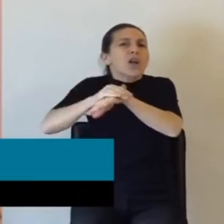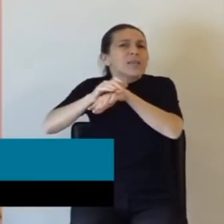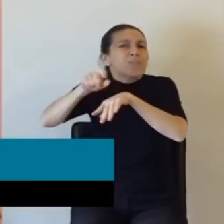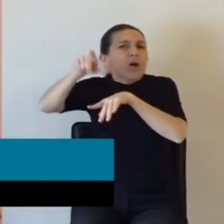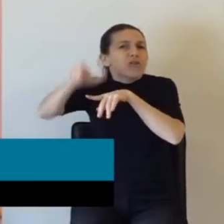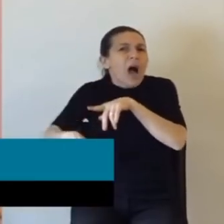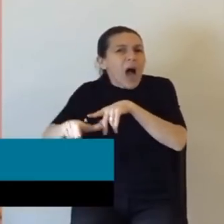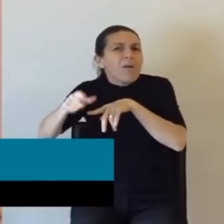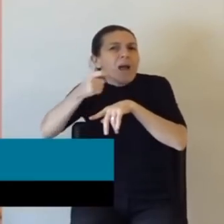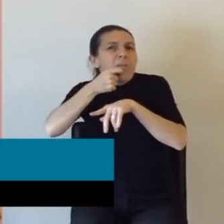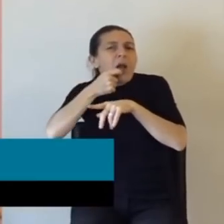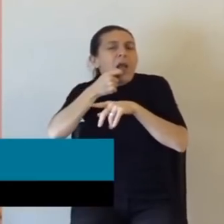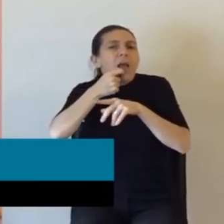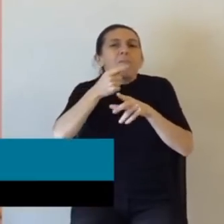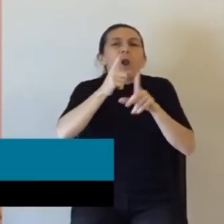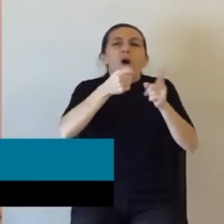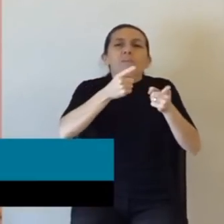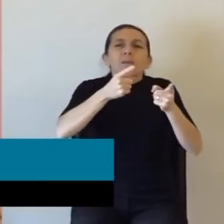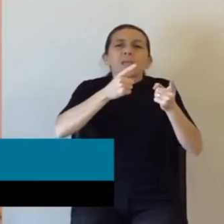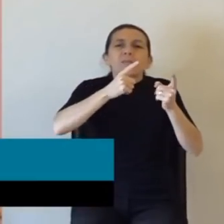como la masacre de Once,